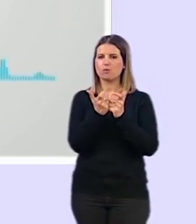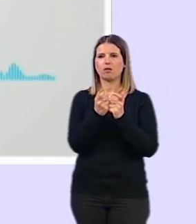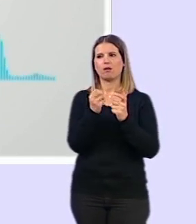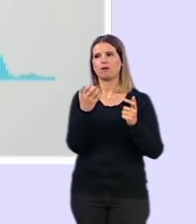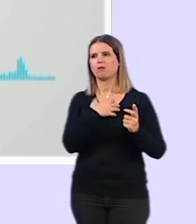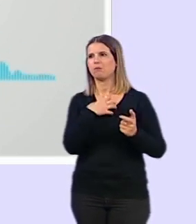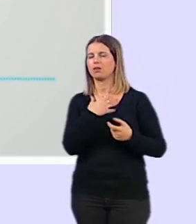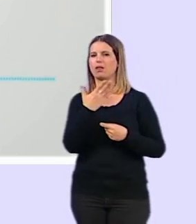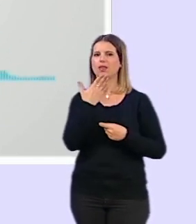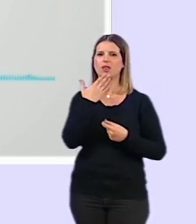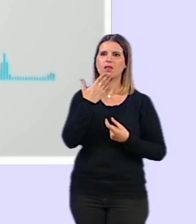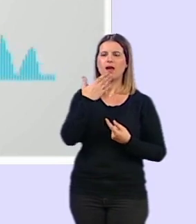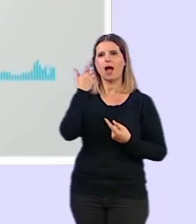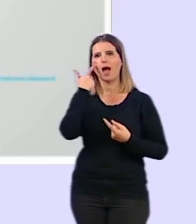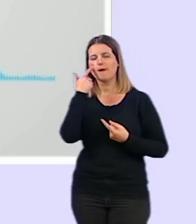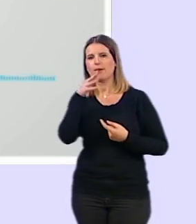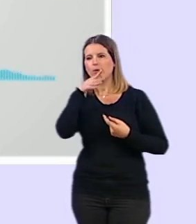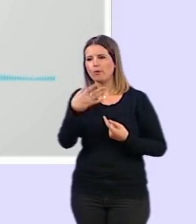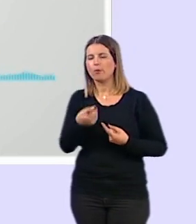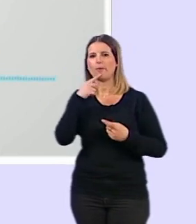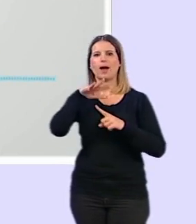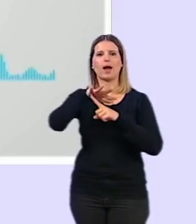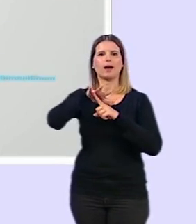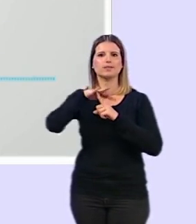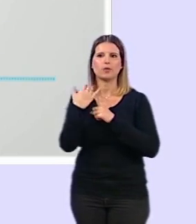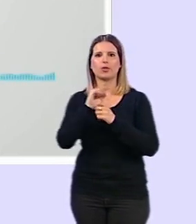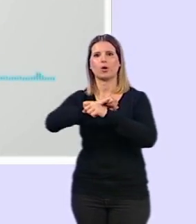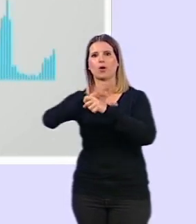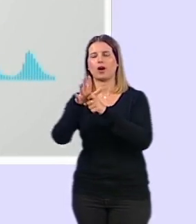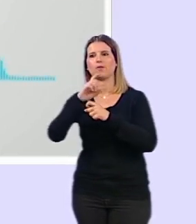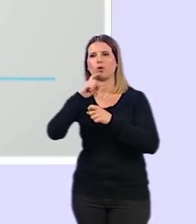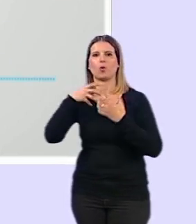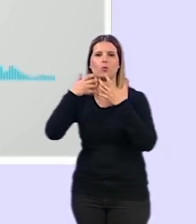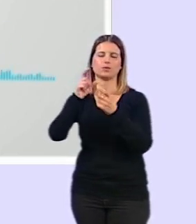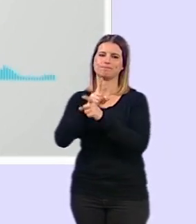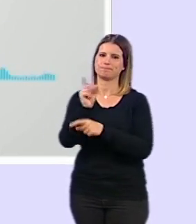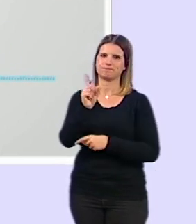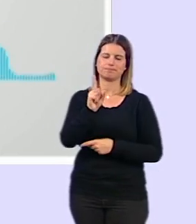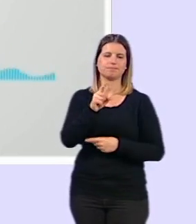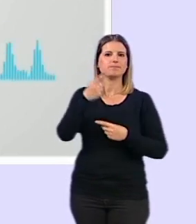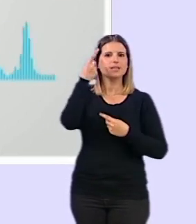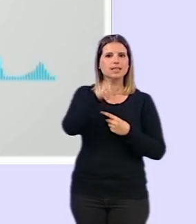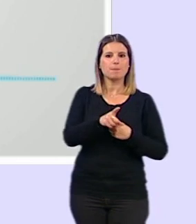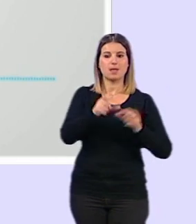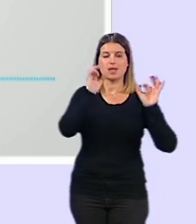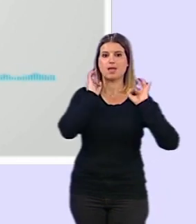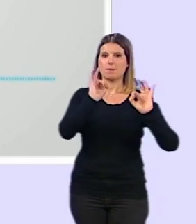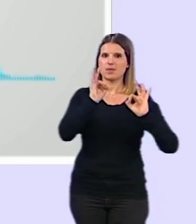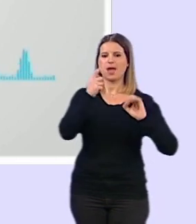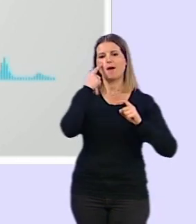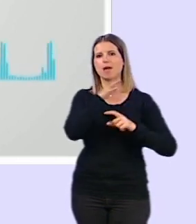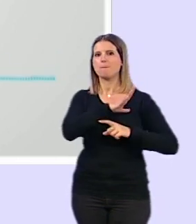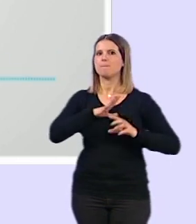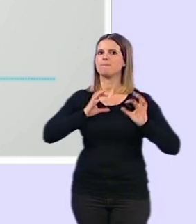en ver cómo podemos combatir la actual pandemia en Granada y también especialmente previendo el futuro,